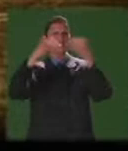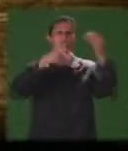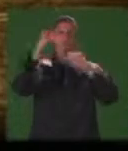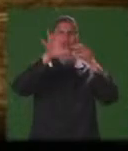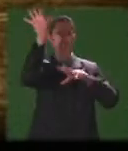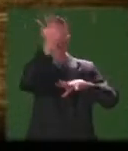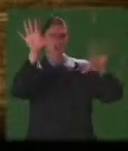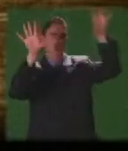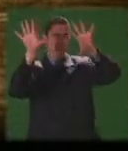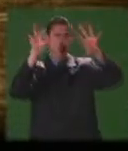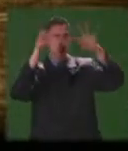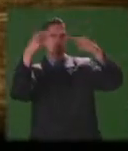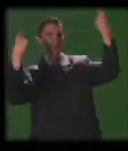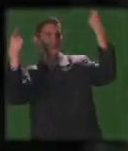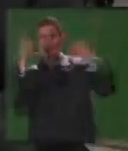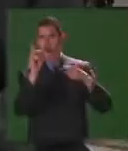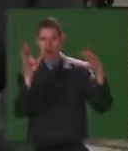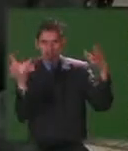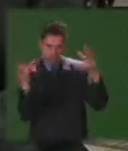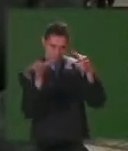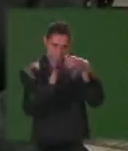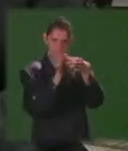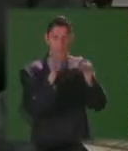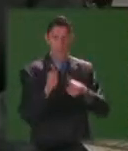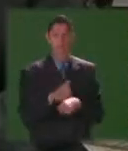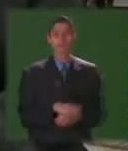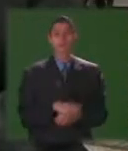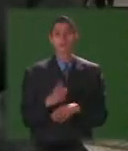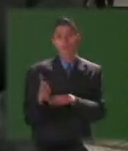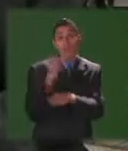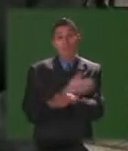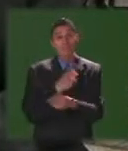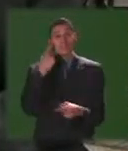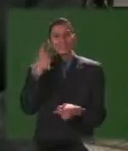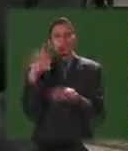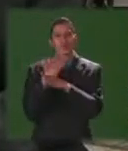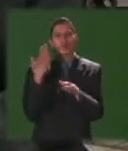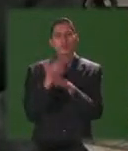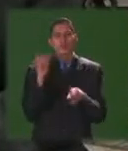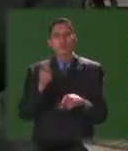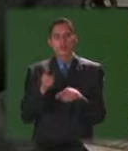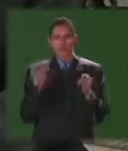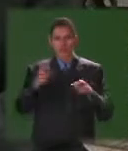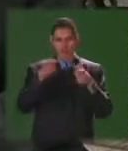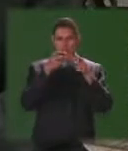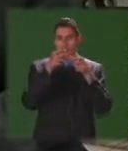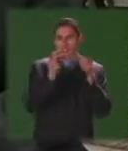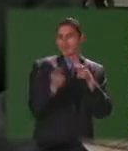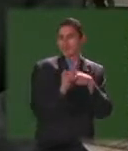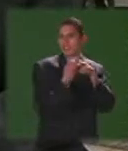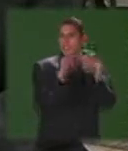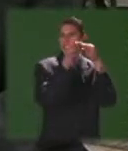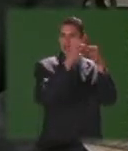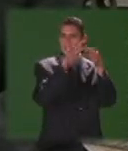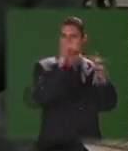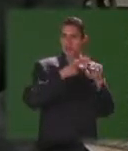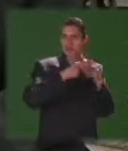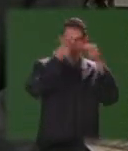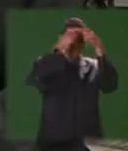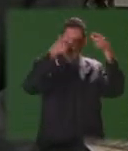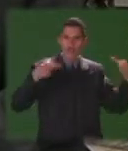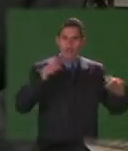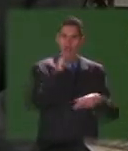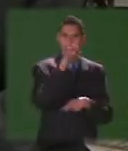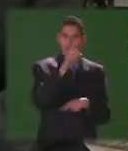oposiciones y los regionalismos una de las mayores tensiones que hubo fue relacionada con la consolidación de los estados nacionales